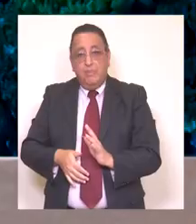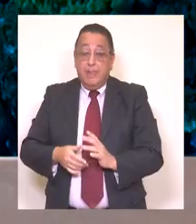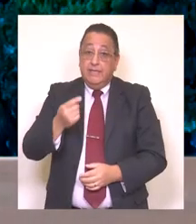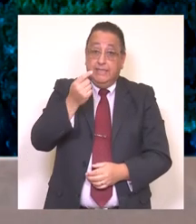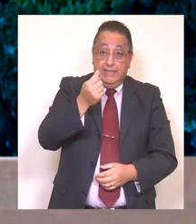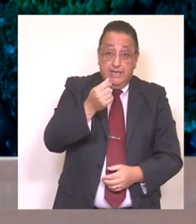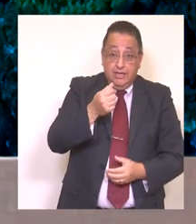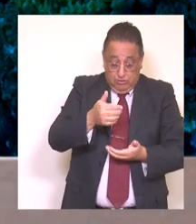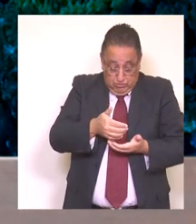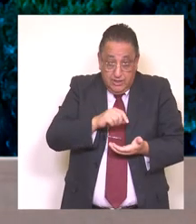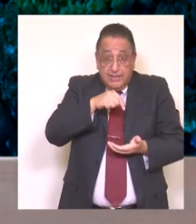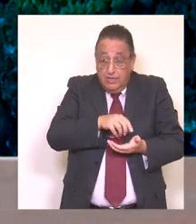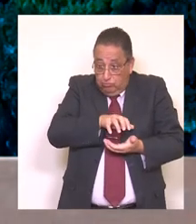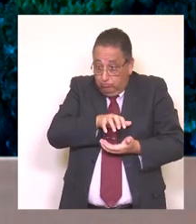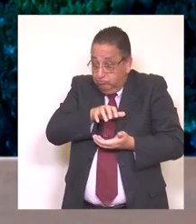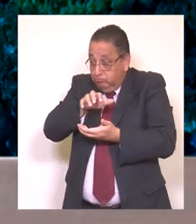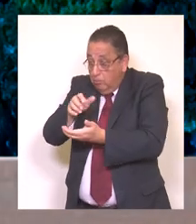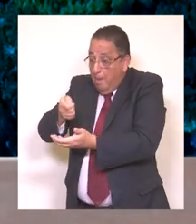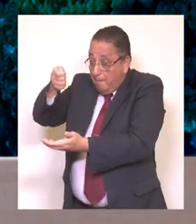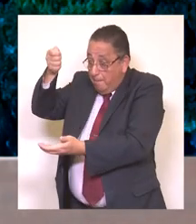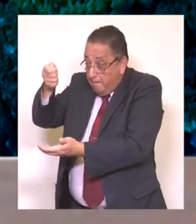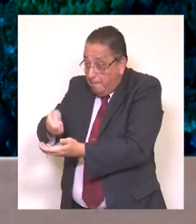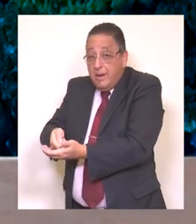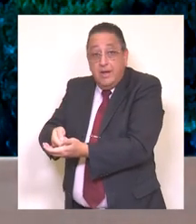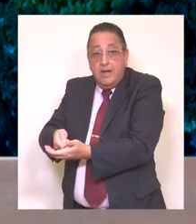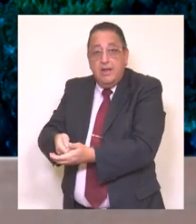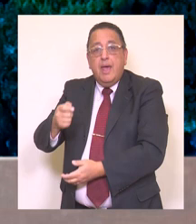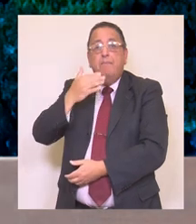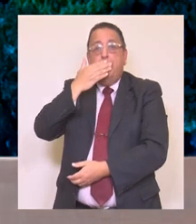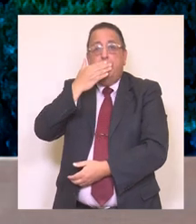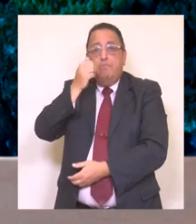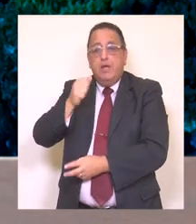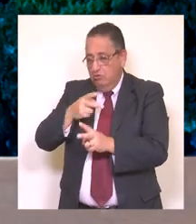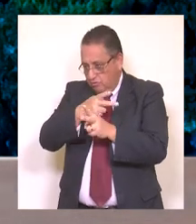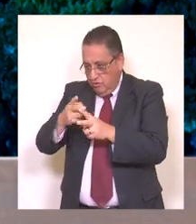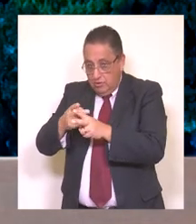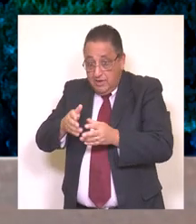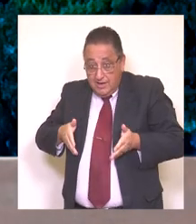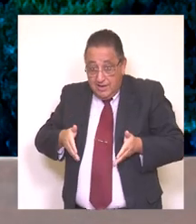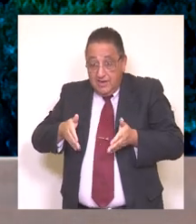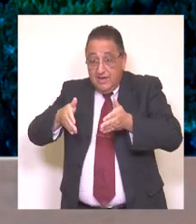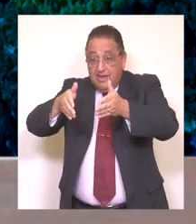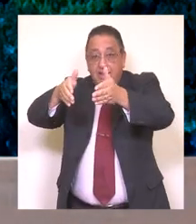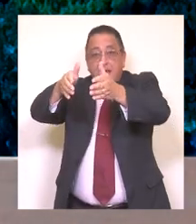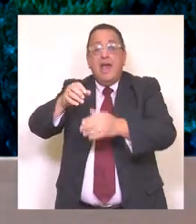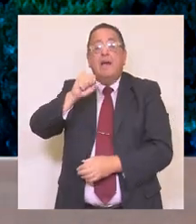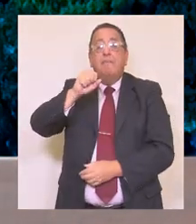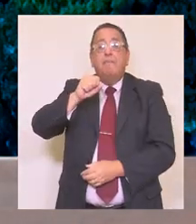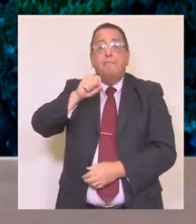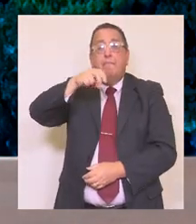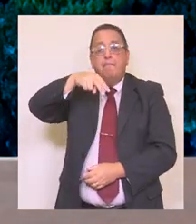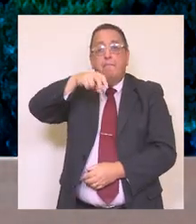través de este fondo hemos logrado conseguir financiamiento para mejorar el bandejón central de nuestra hermosa